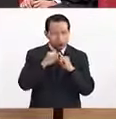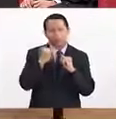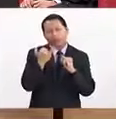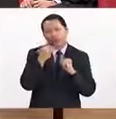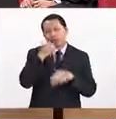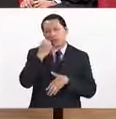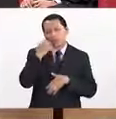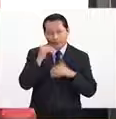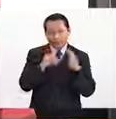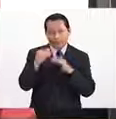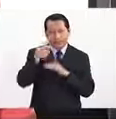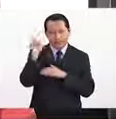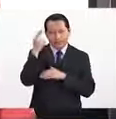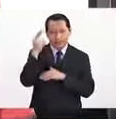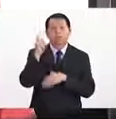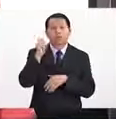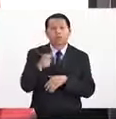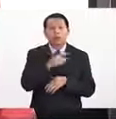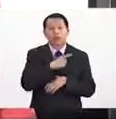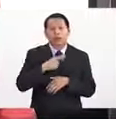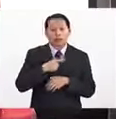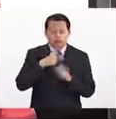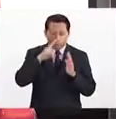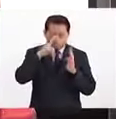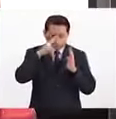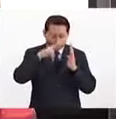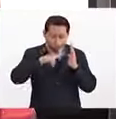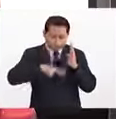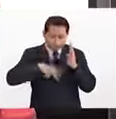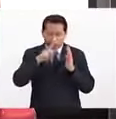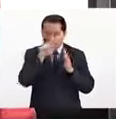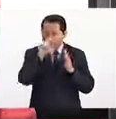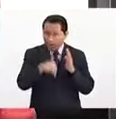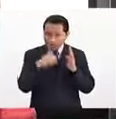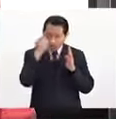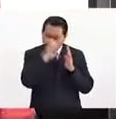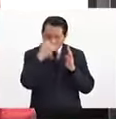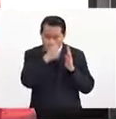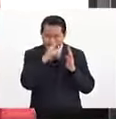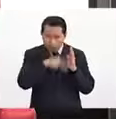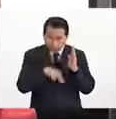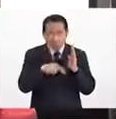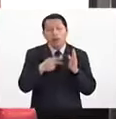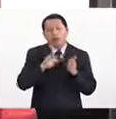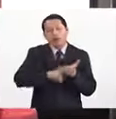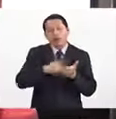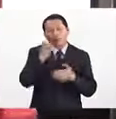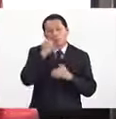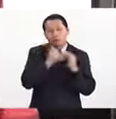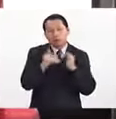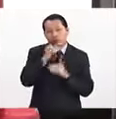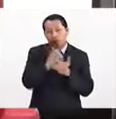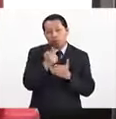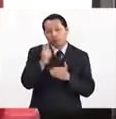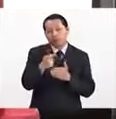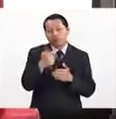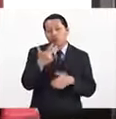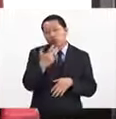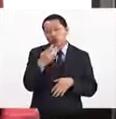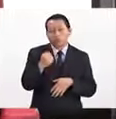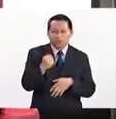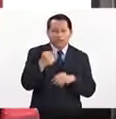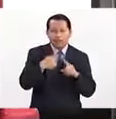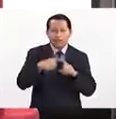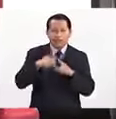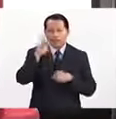sí nos obliga a que tengamos que revisar de manera permanente nuestros planes de estudios. Y en la Escuela Superior de Economía llevamos cerca de 8 o 9 planes